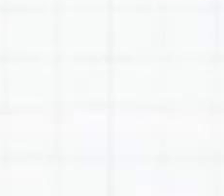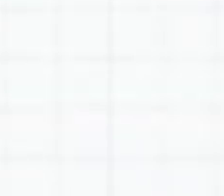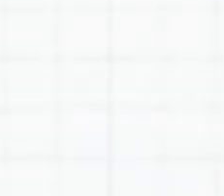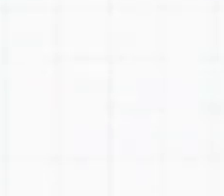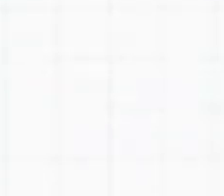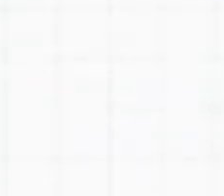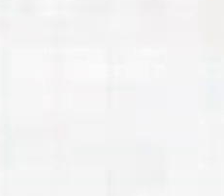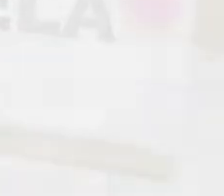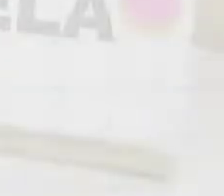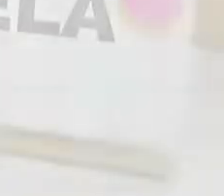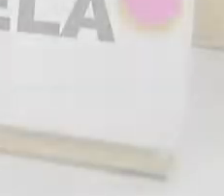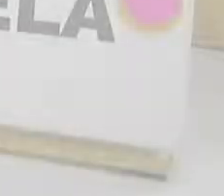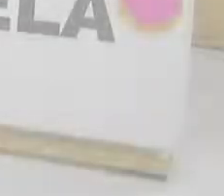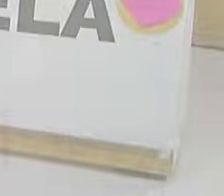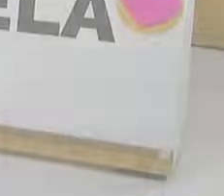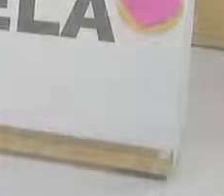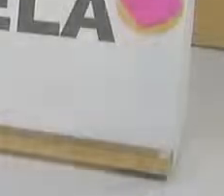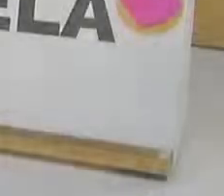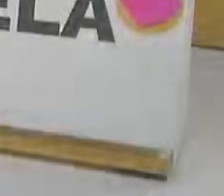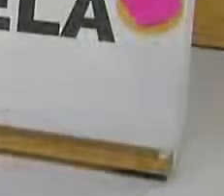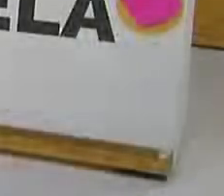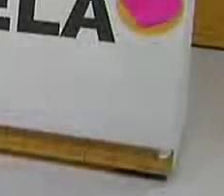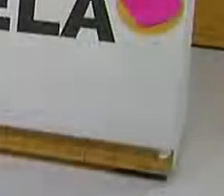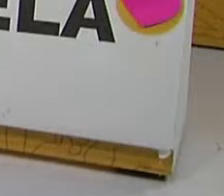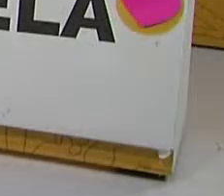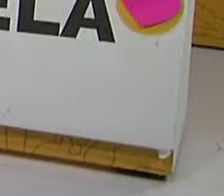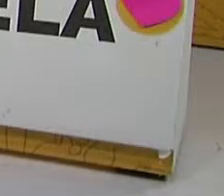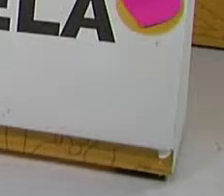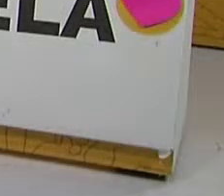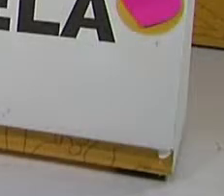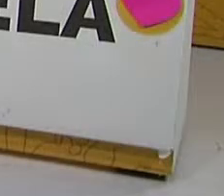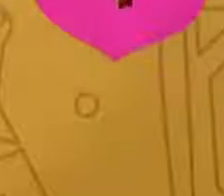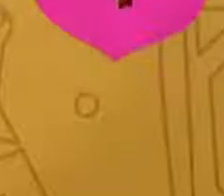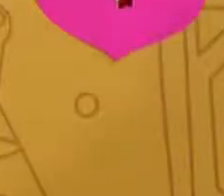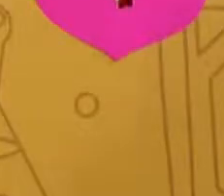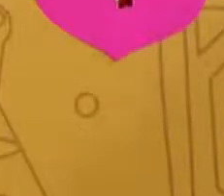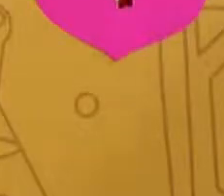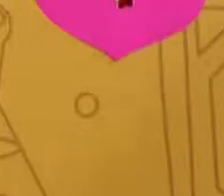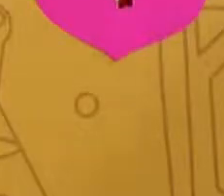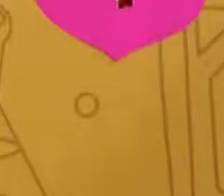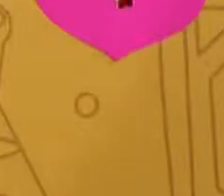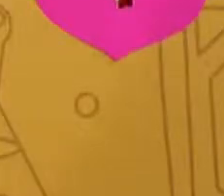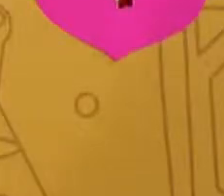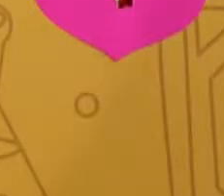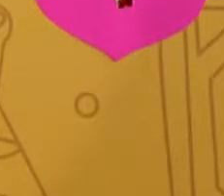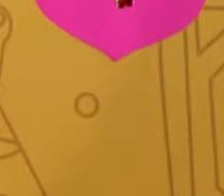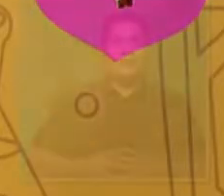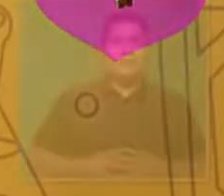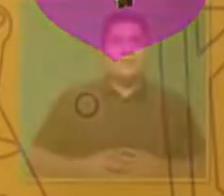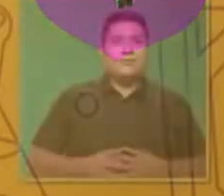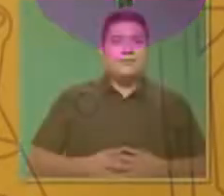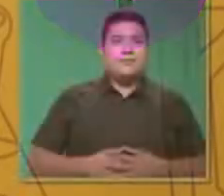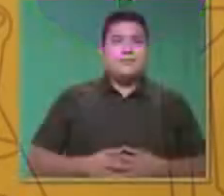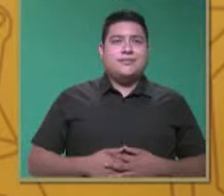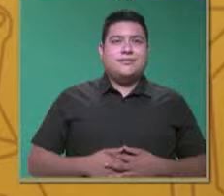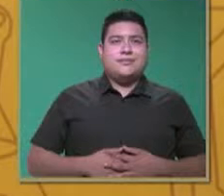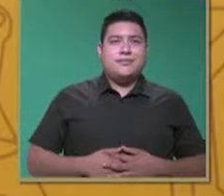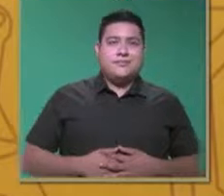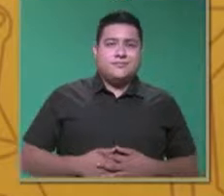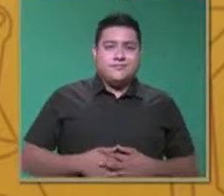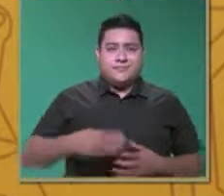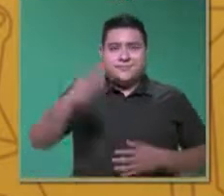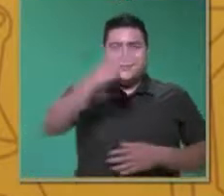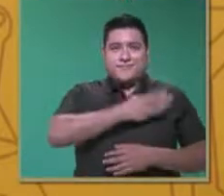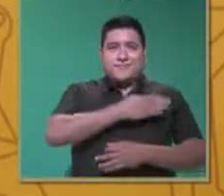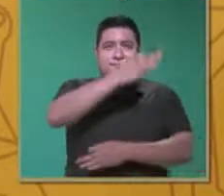Thank you for Buenas